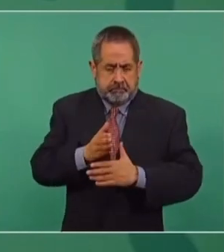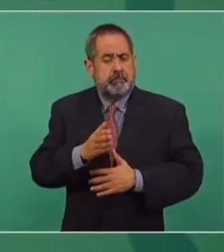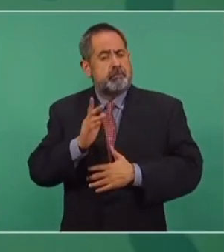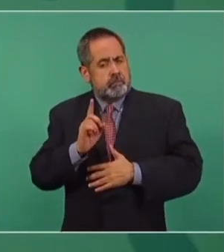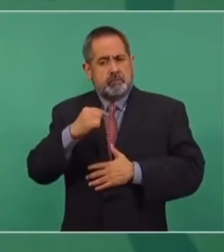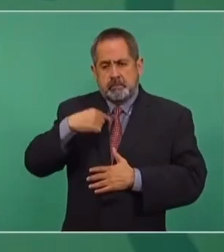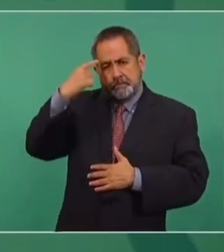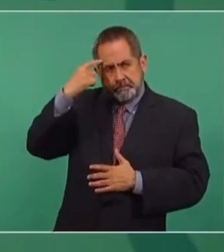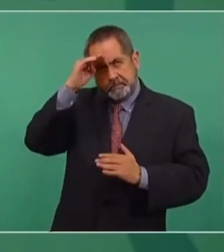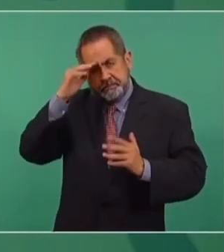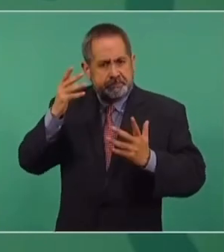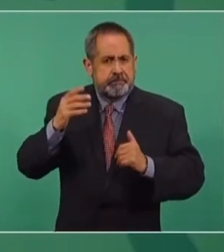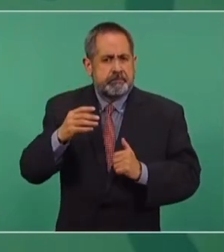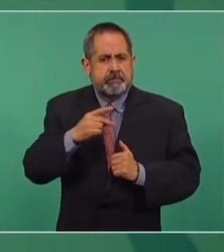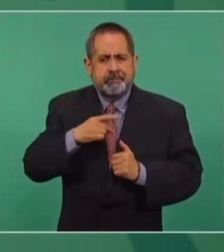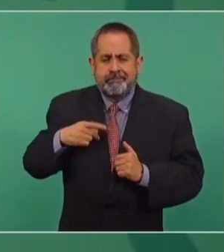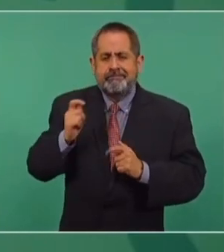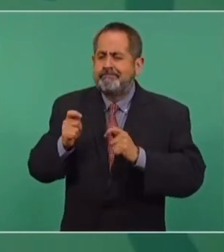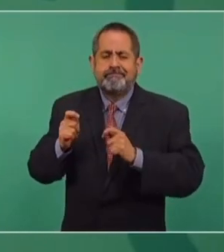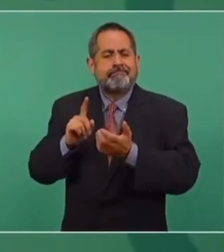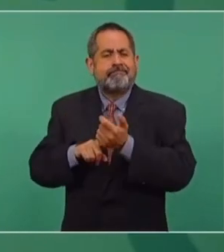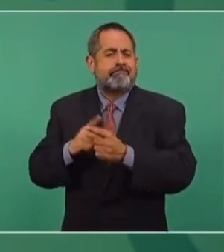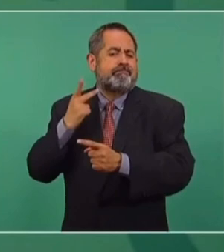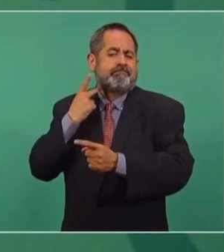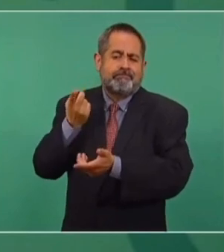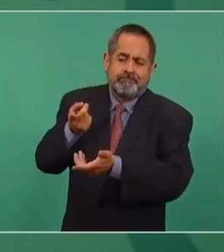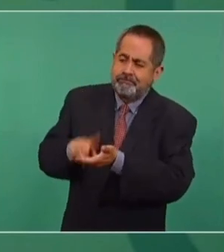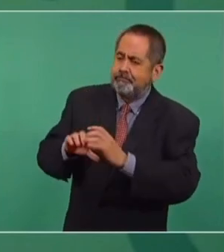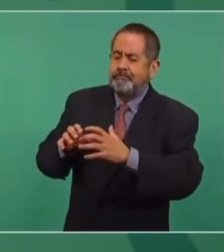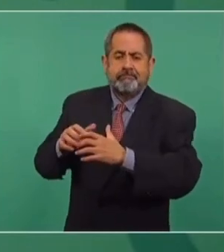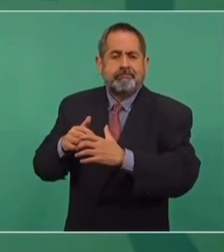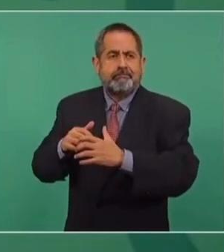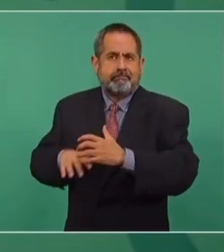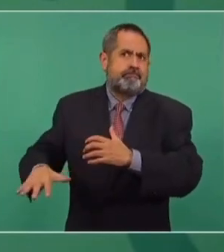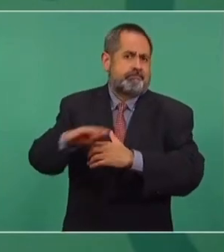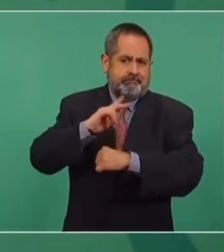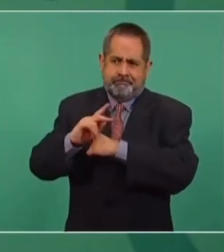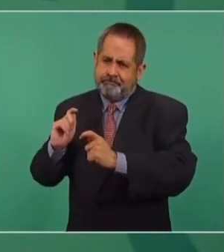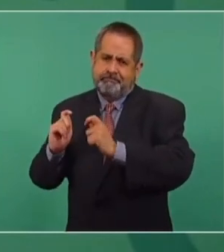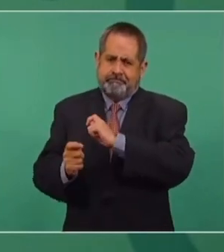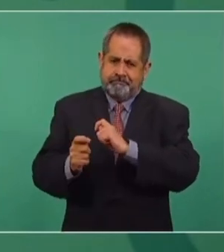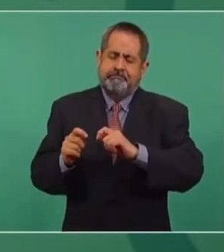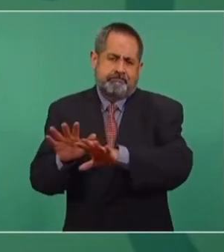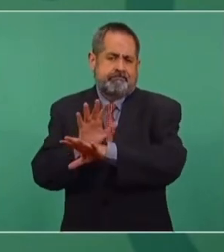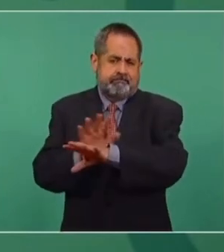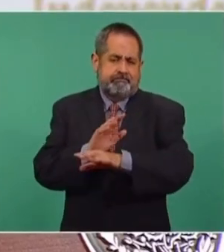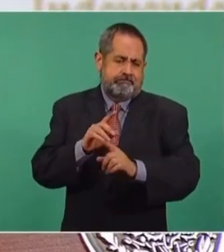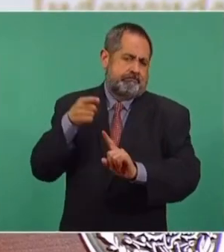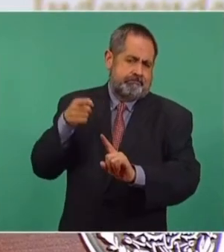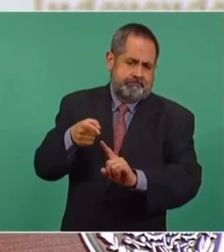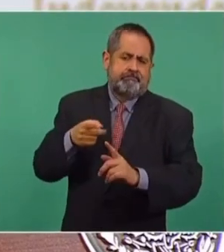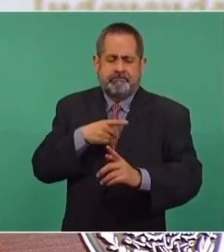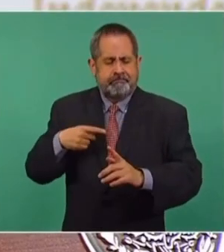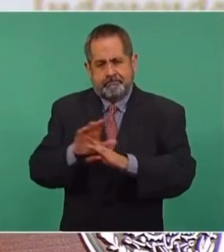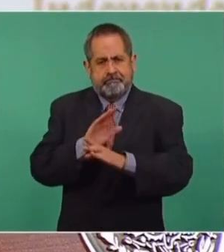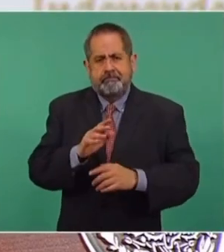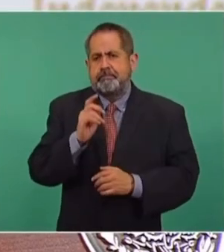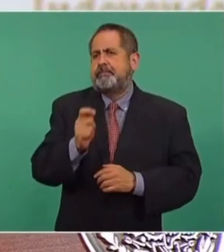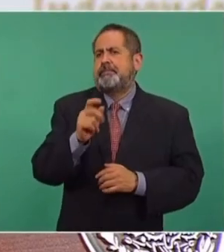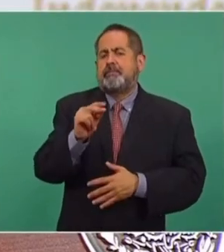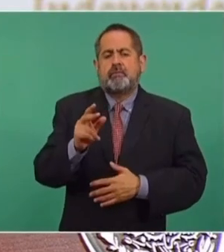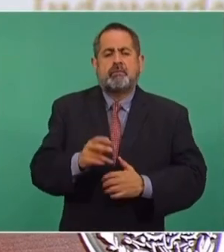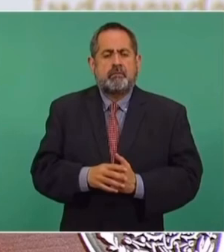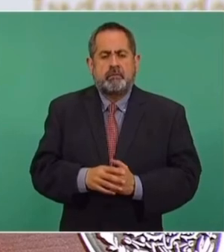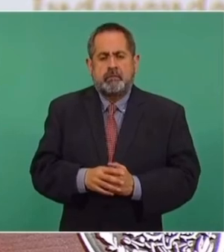debería de cambiar la política en general, sobre todo que no haya